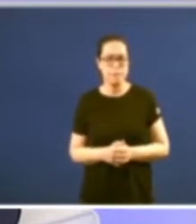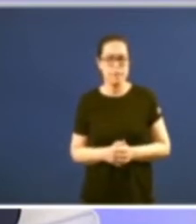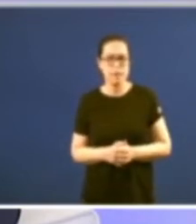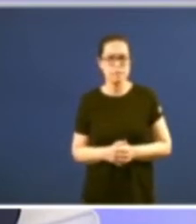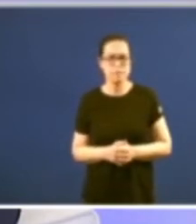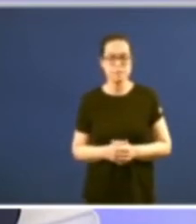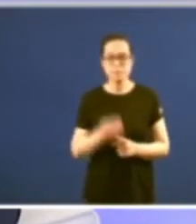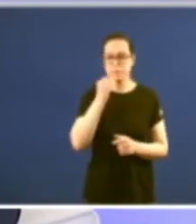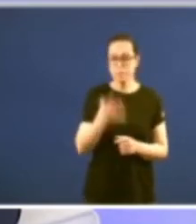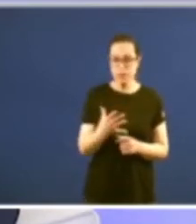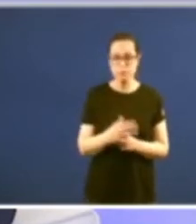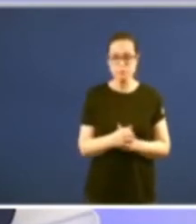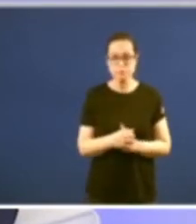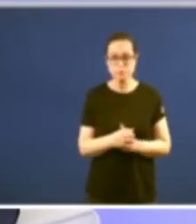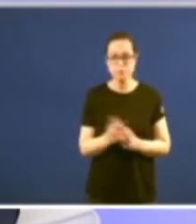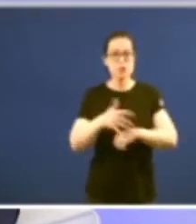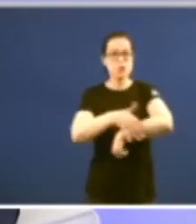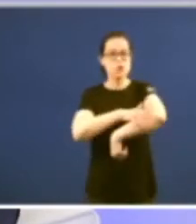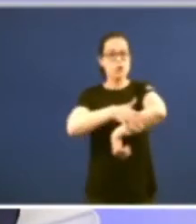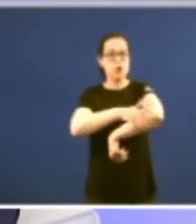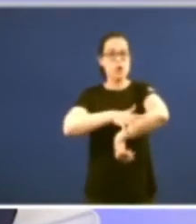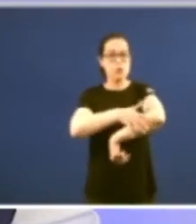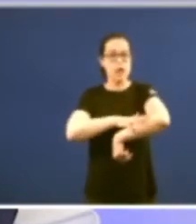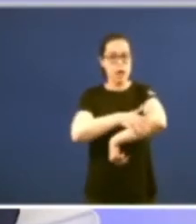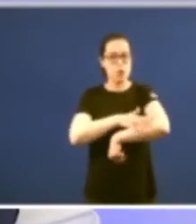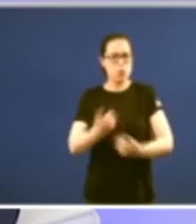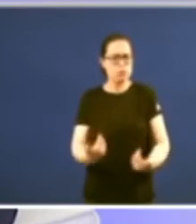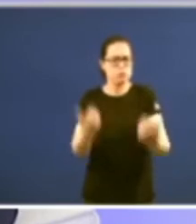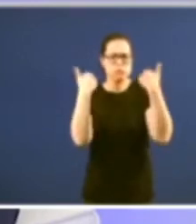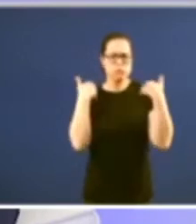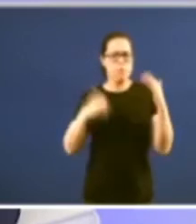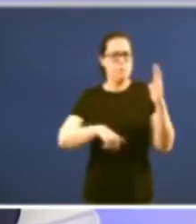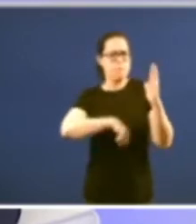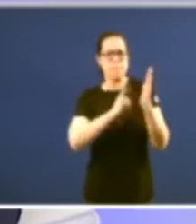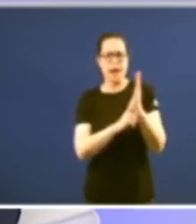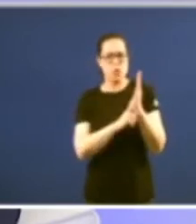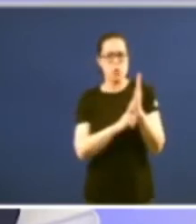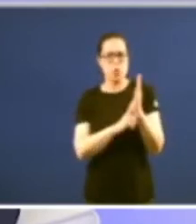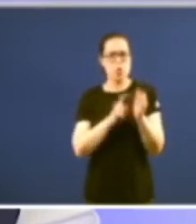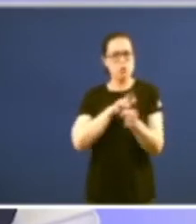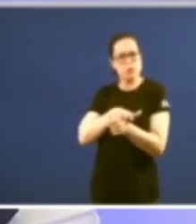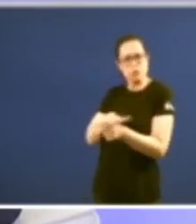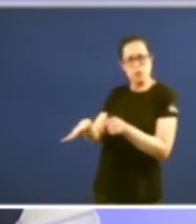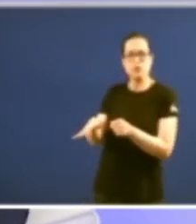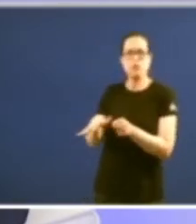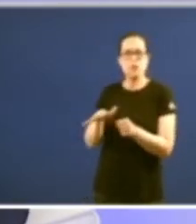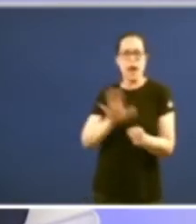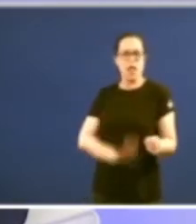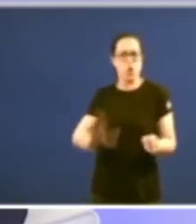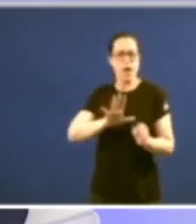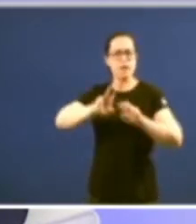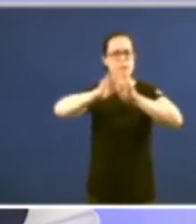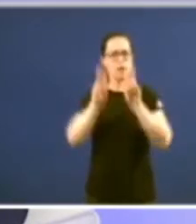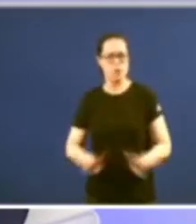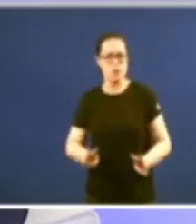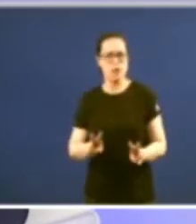ben un goberno como digo con competencias plenas que fai política nacional que fai política internacional claro que fai política internacional